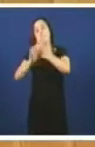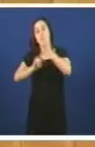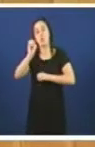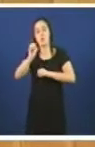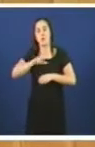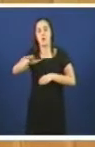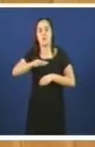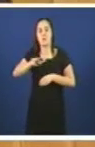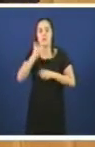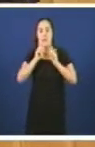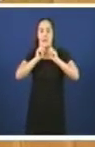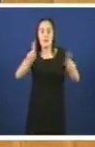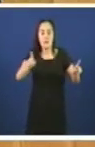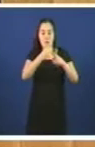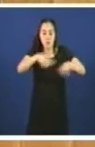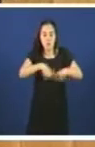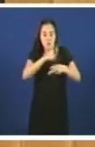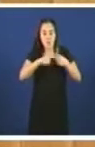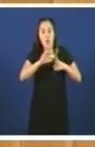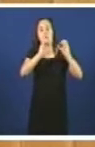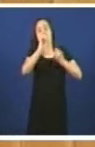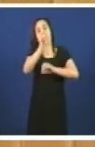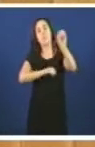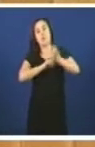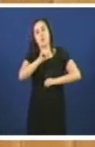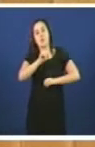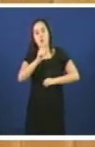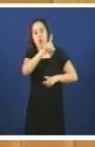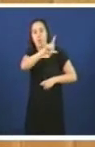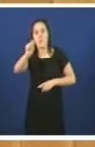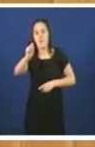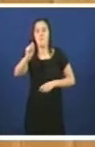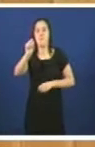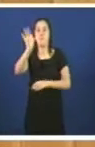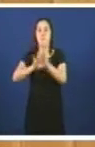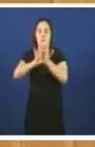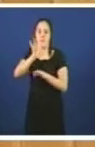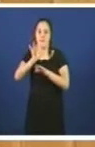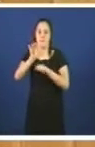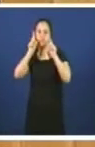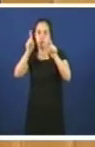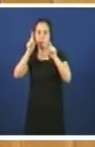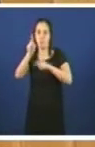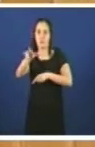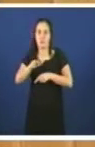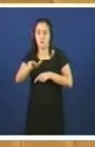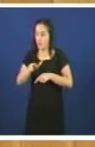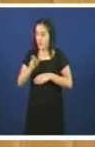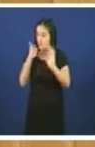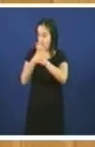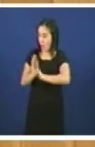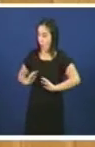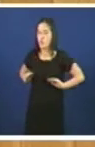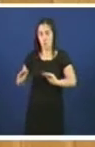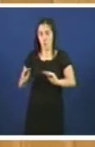o tempo é de aproximadamente 0% en galego, 100% en español. Ese é o seu bilingüismo. Na